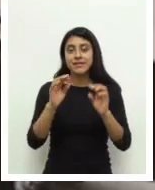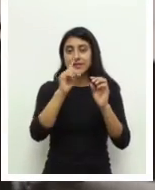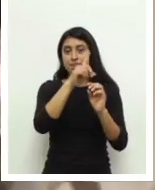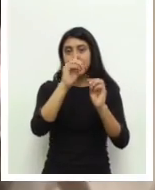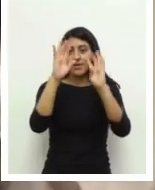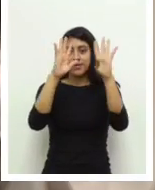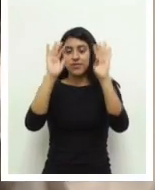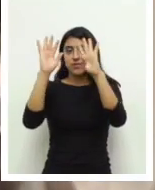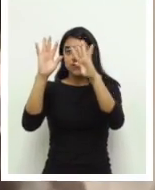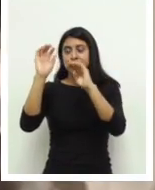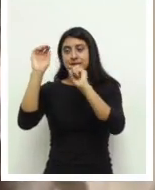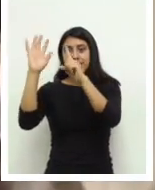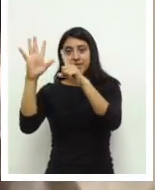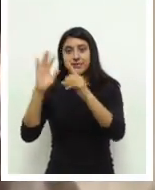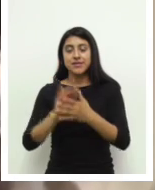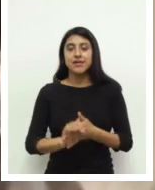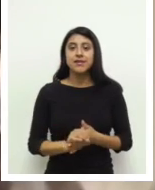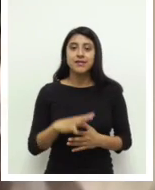experiencias.